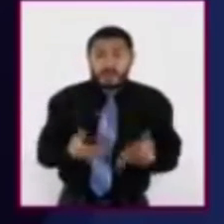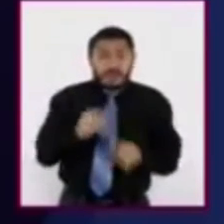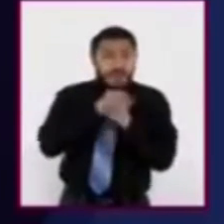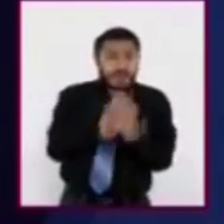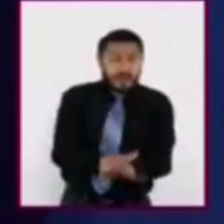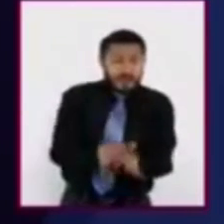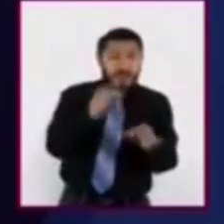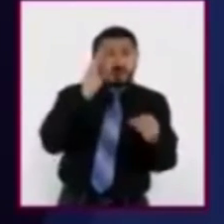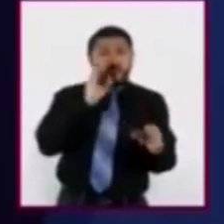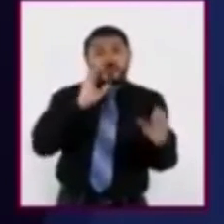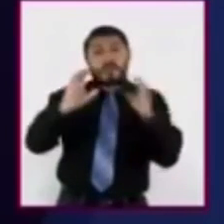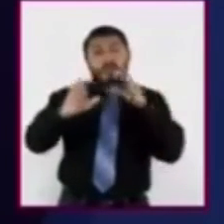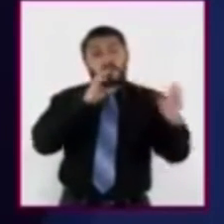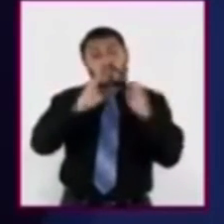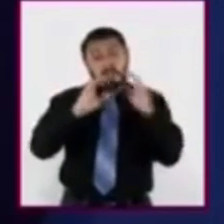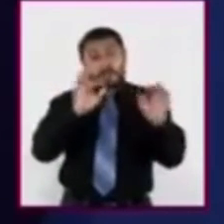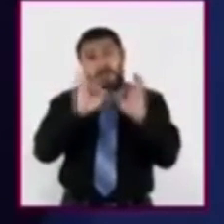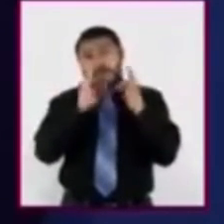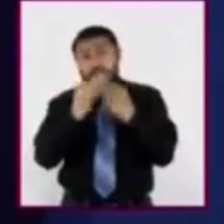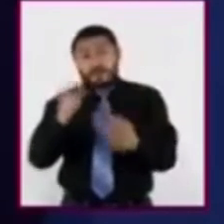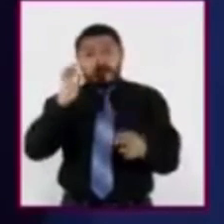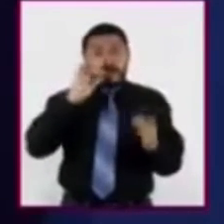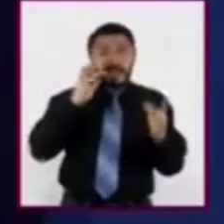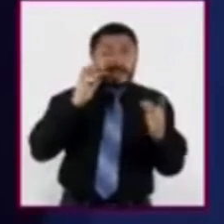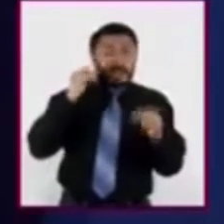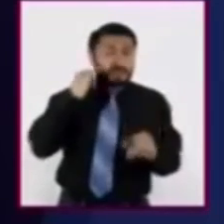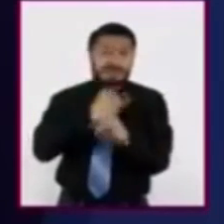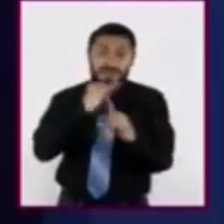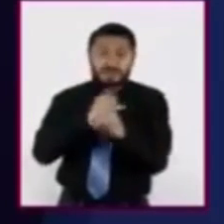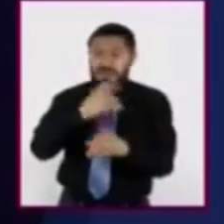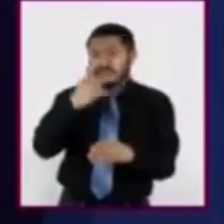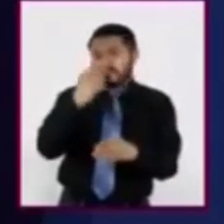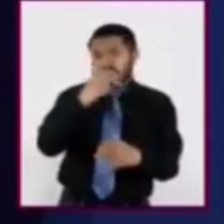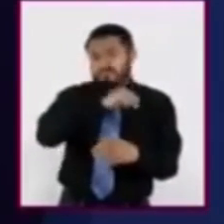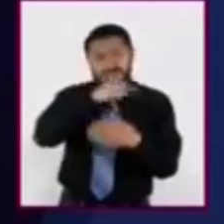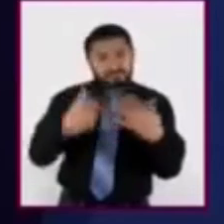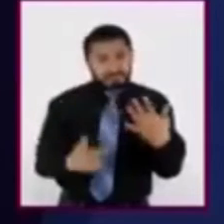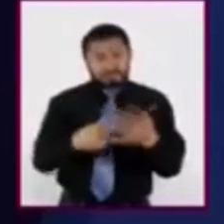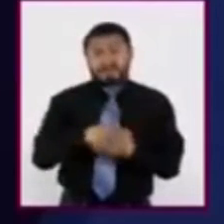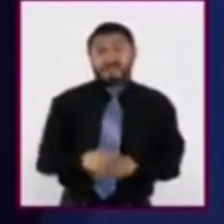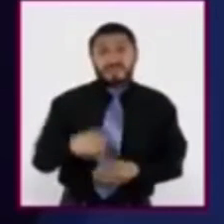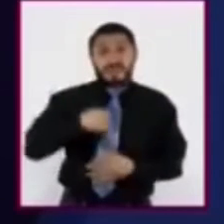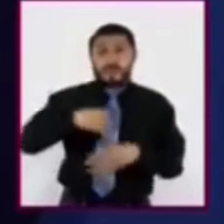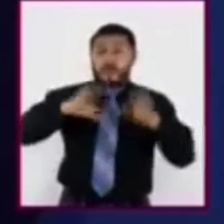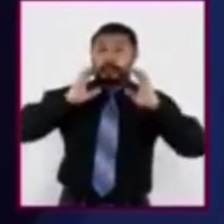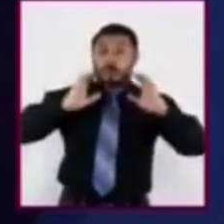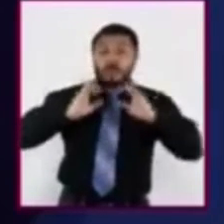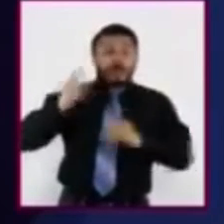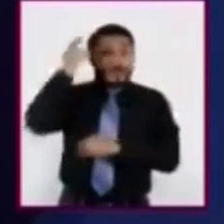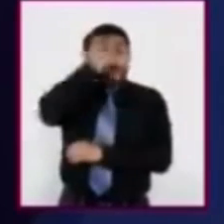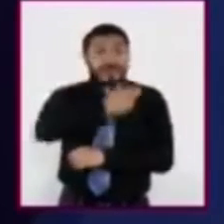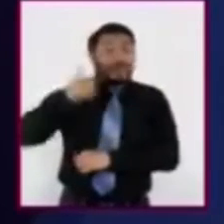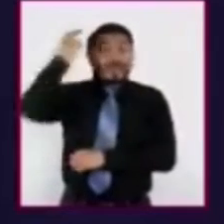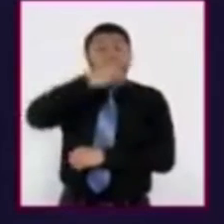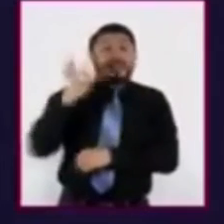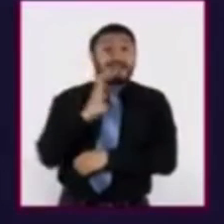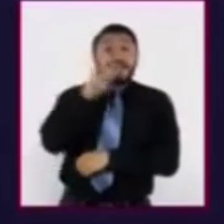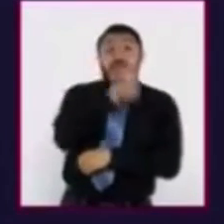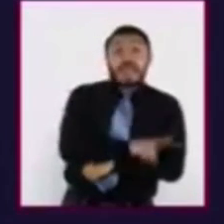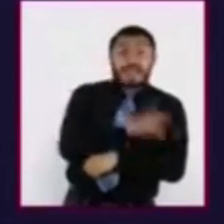sea un medio de comunicación o una red social, voy a poner mayor cuidado en revisar si es cierto o falso.